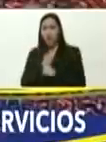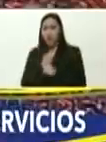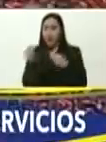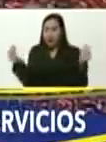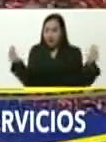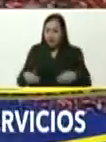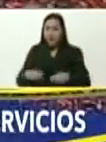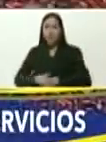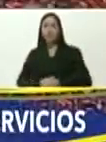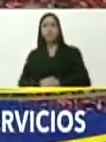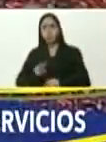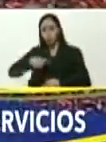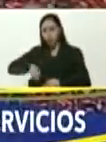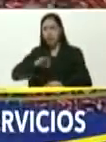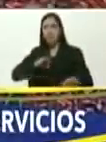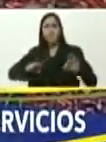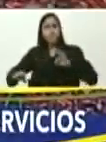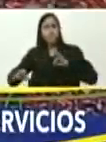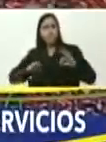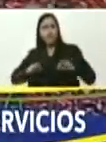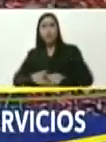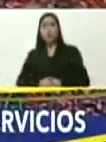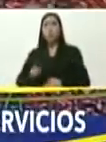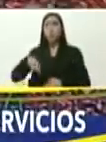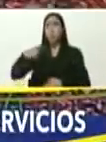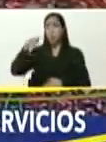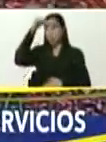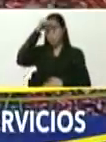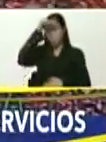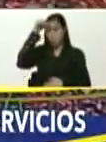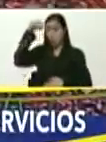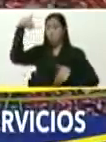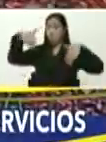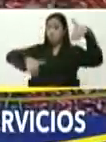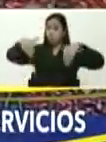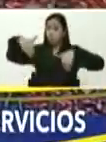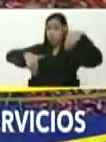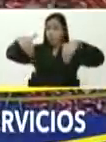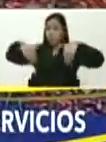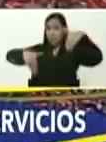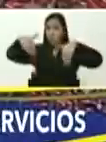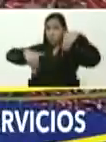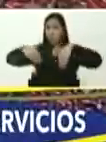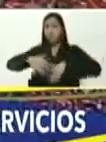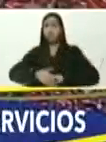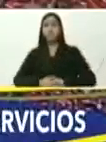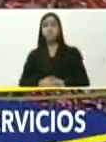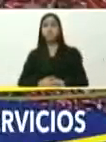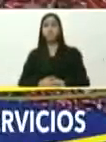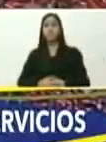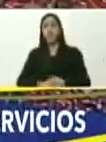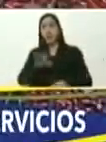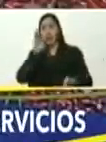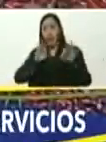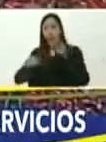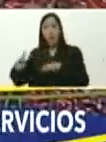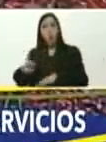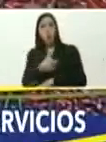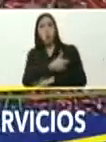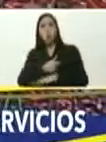compañeros, preparémonos, el próximo domingo, están las elecciones, para elegir gobernaciones,